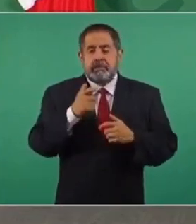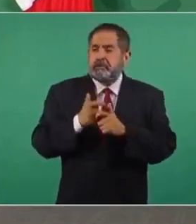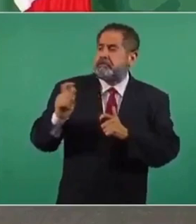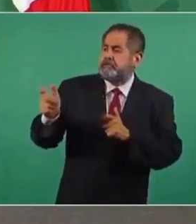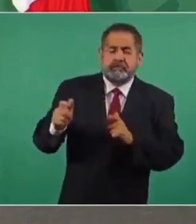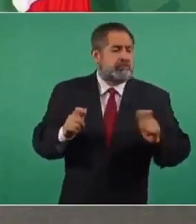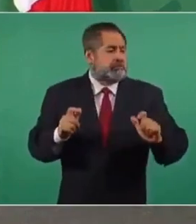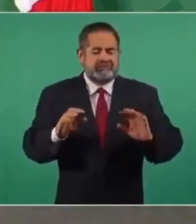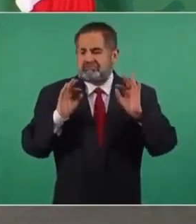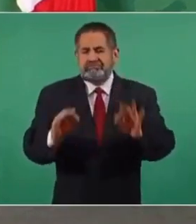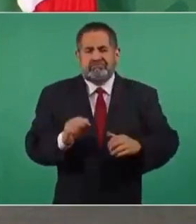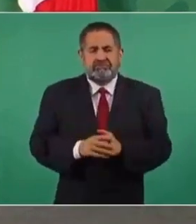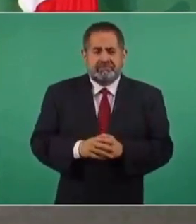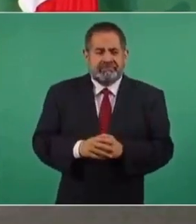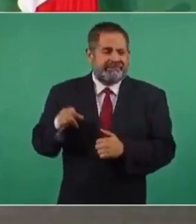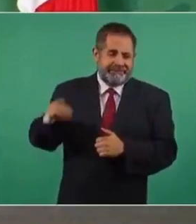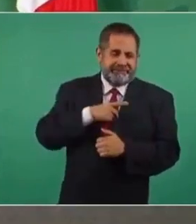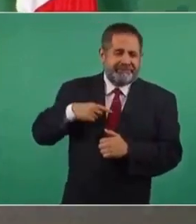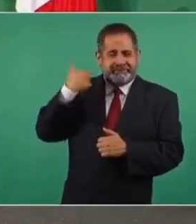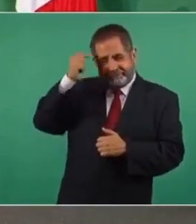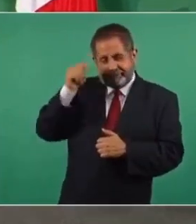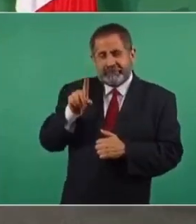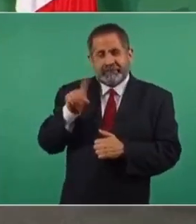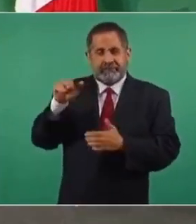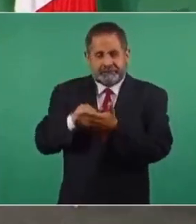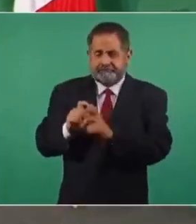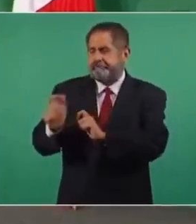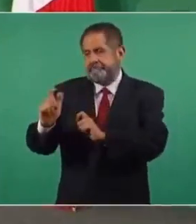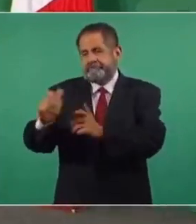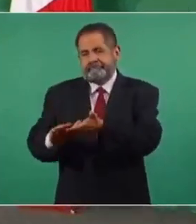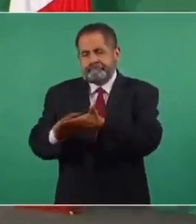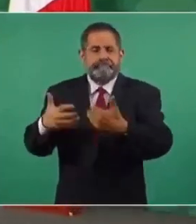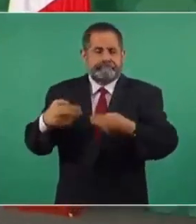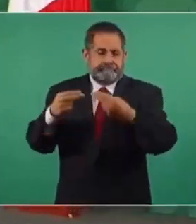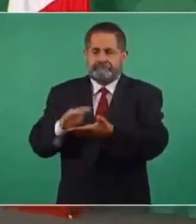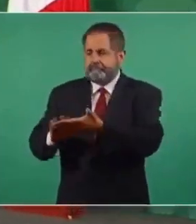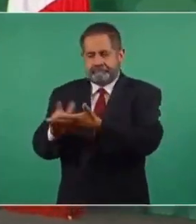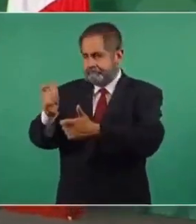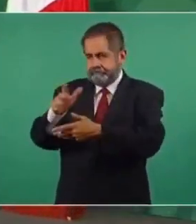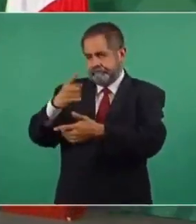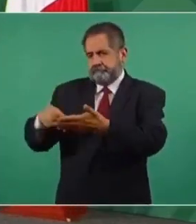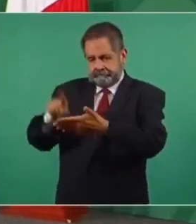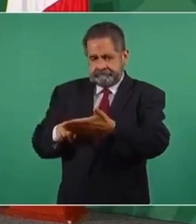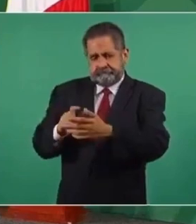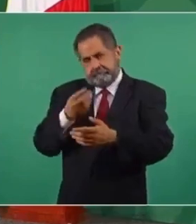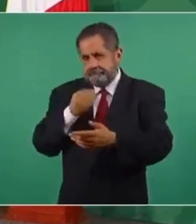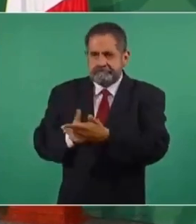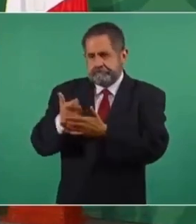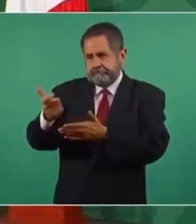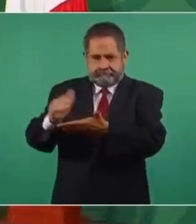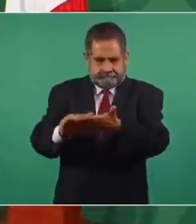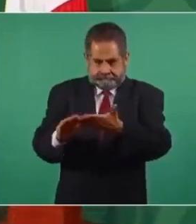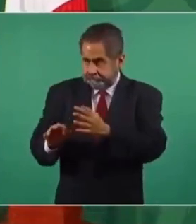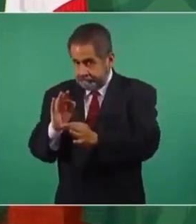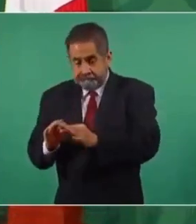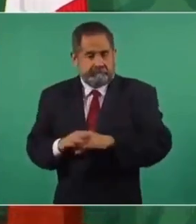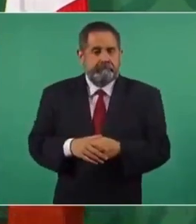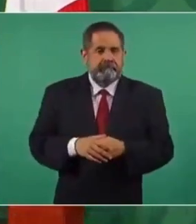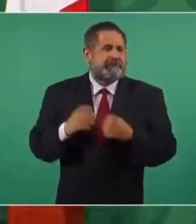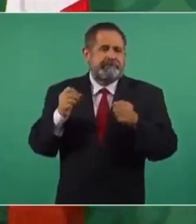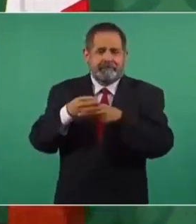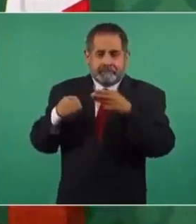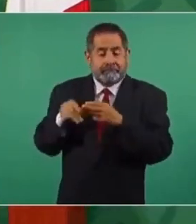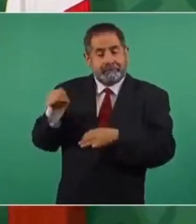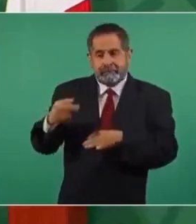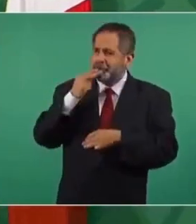los 100 mil que se pagaron a las empresas por cancelarse el proyecto de Texcoco, que mucho material